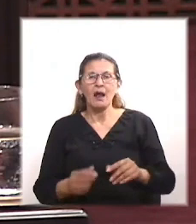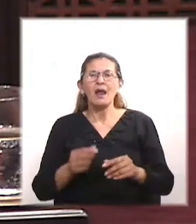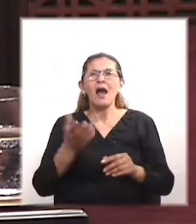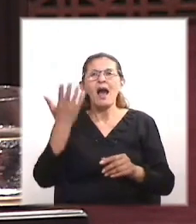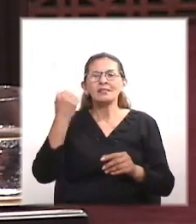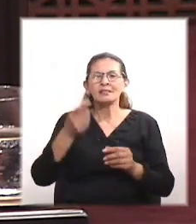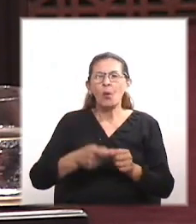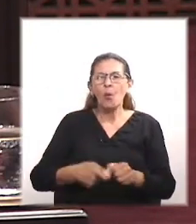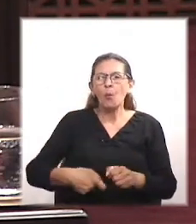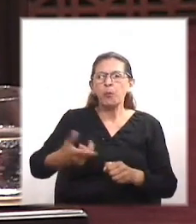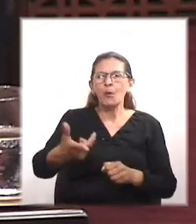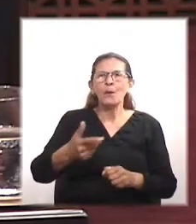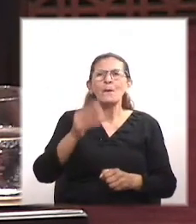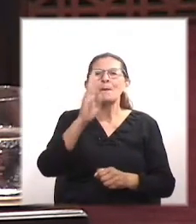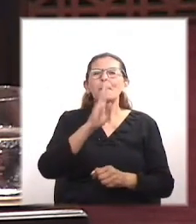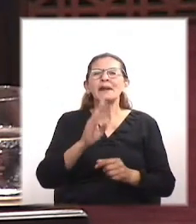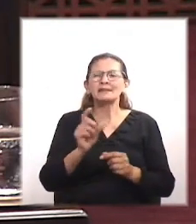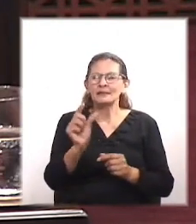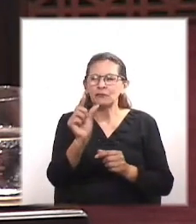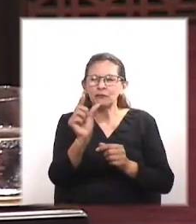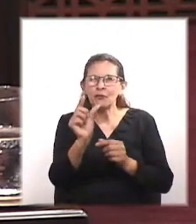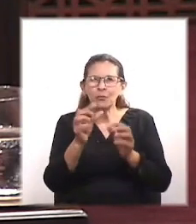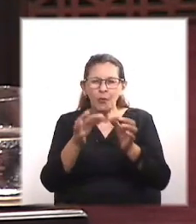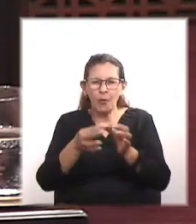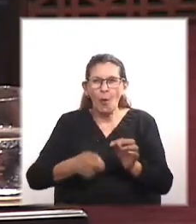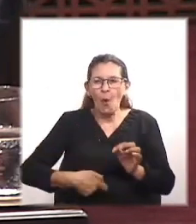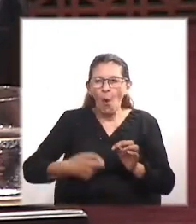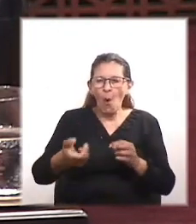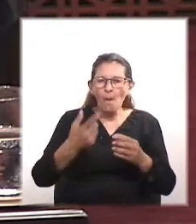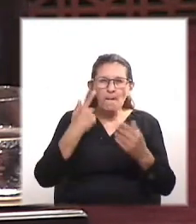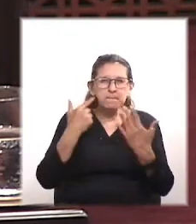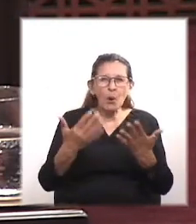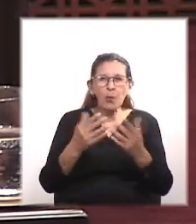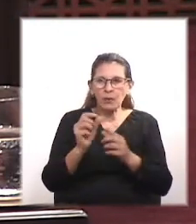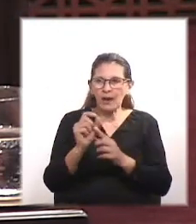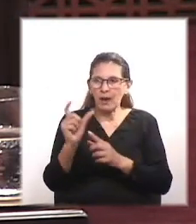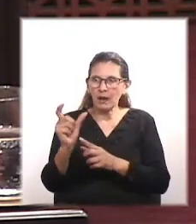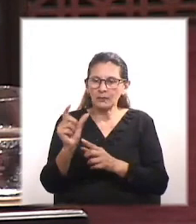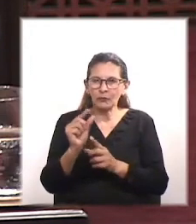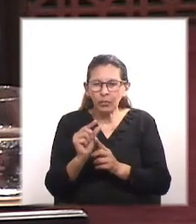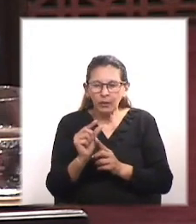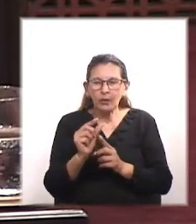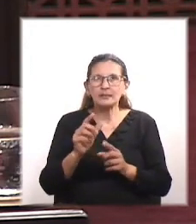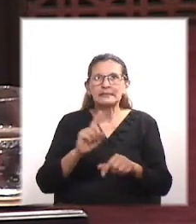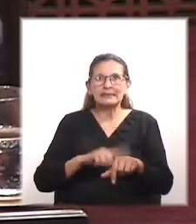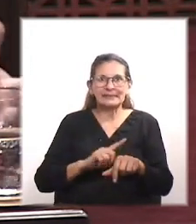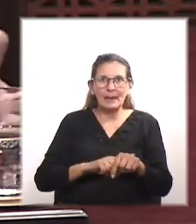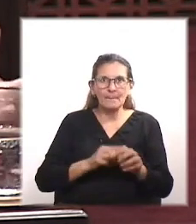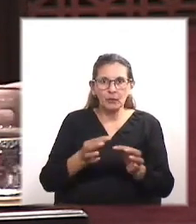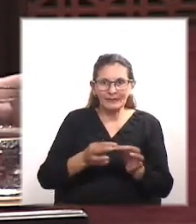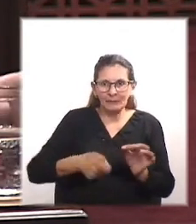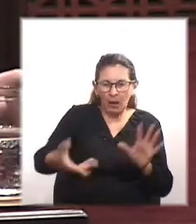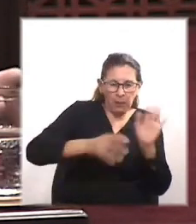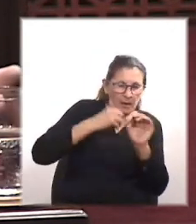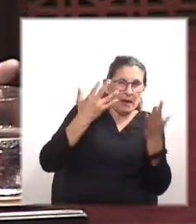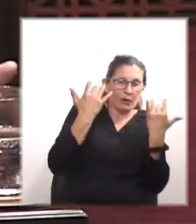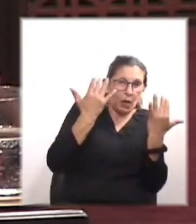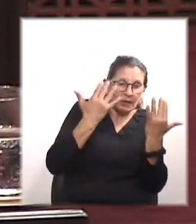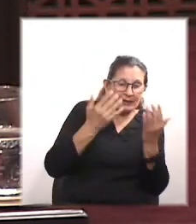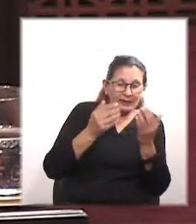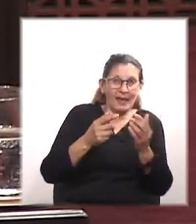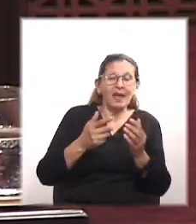brasileras, cuánto peligrosa era la mechita, el foforito que traían si eran cortito o largo, si no daba tiempo para tirarla o prenderla y salir corriendo.